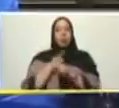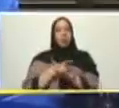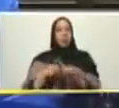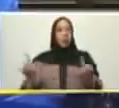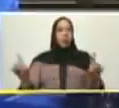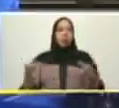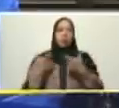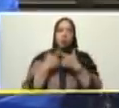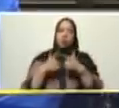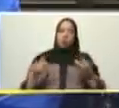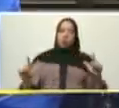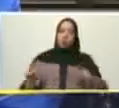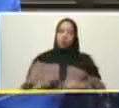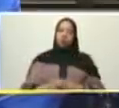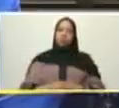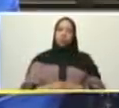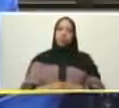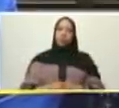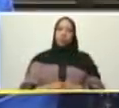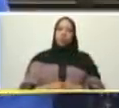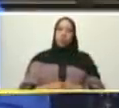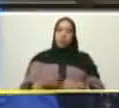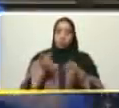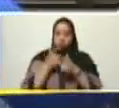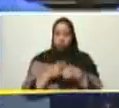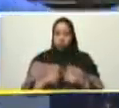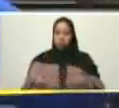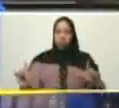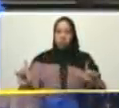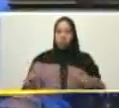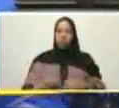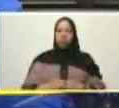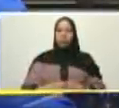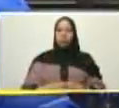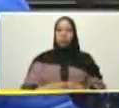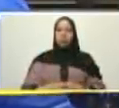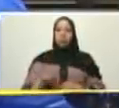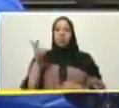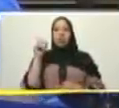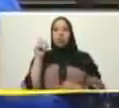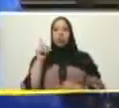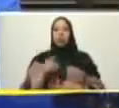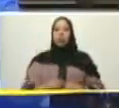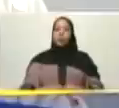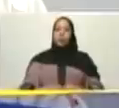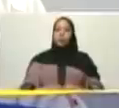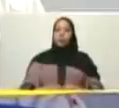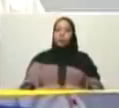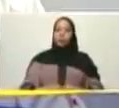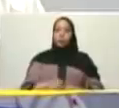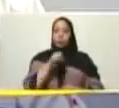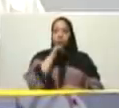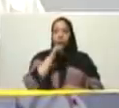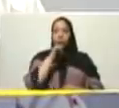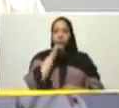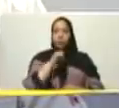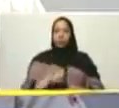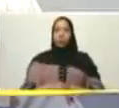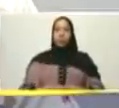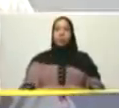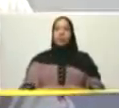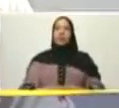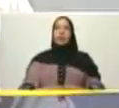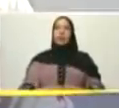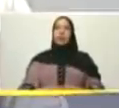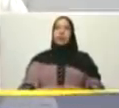de independencia radical de independencia total muy bien segundo anuncio vamos a ver cómo está el segundo anuncio